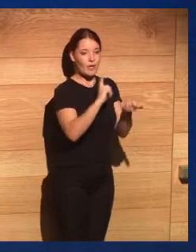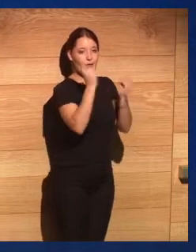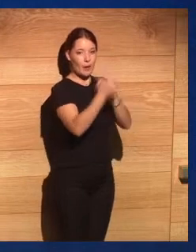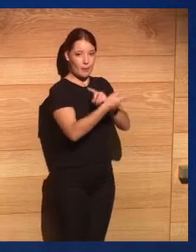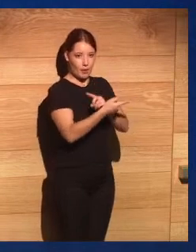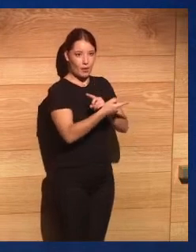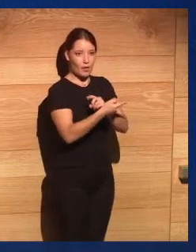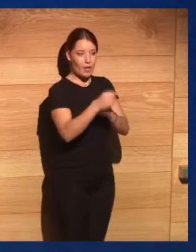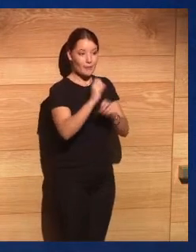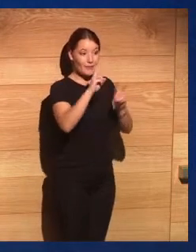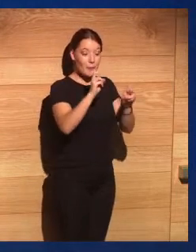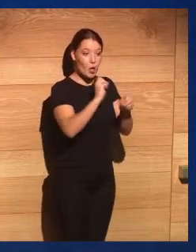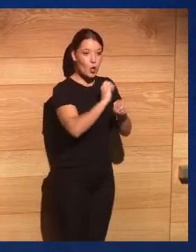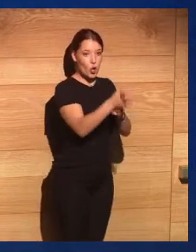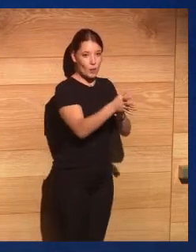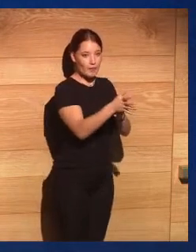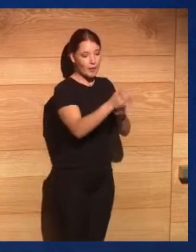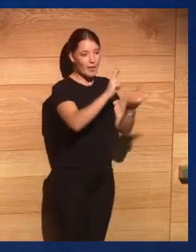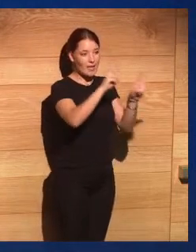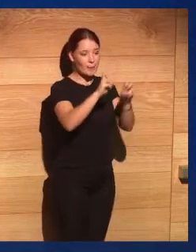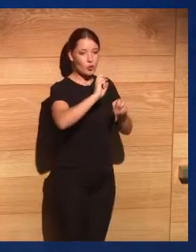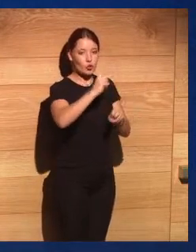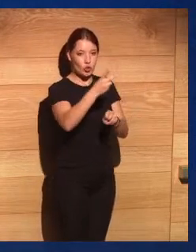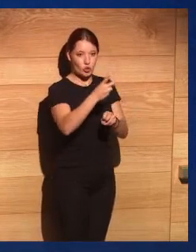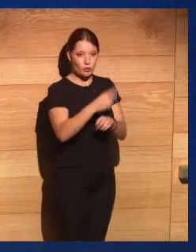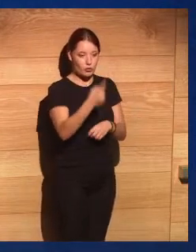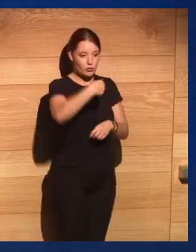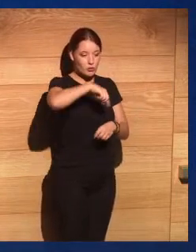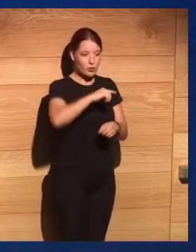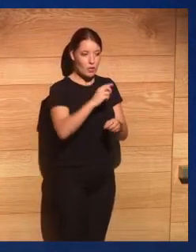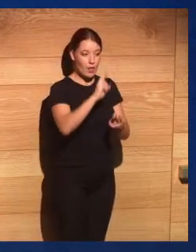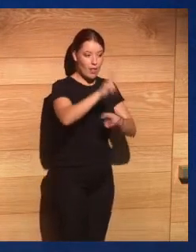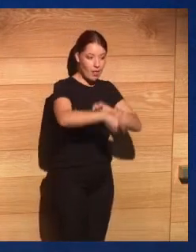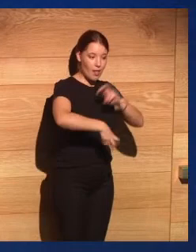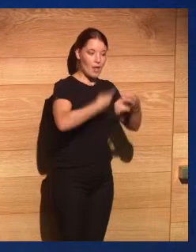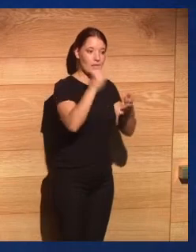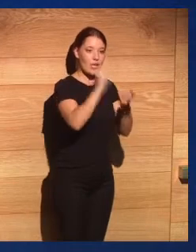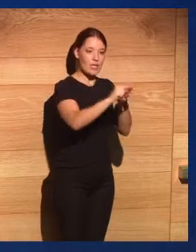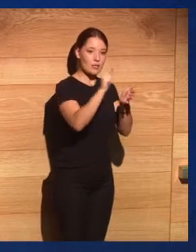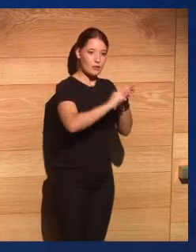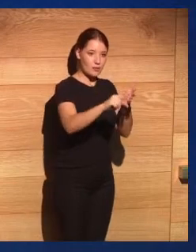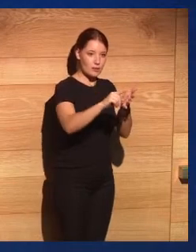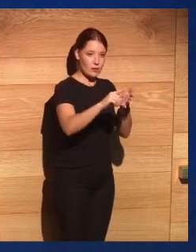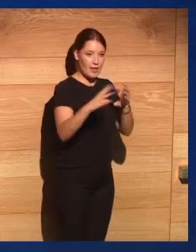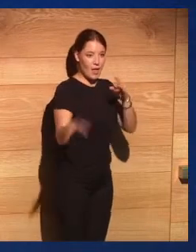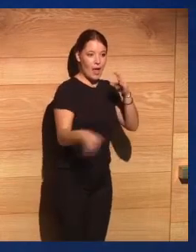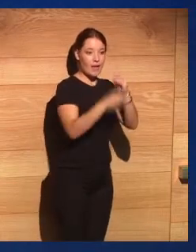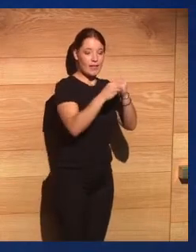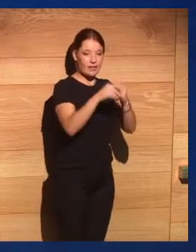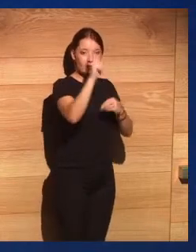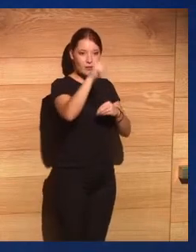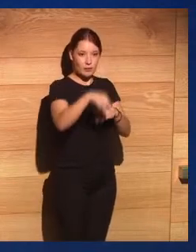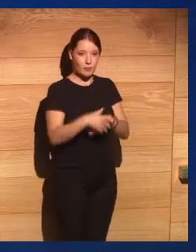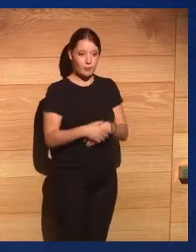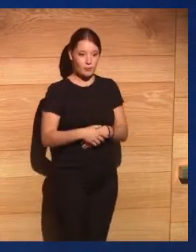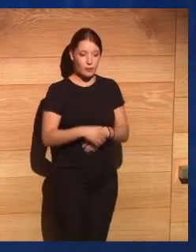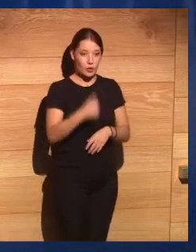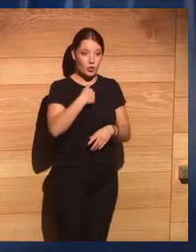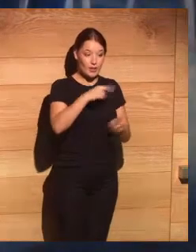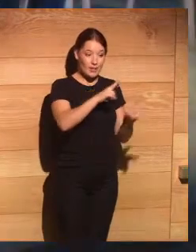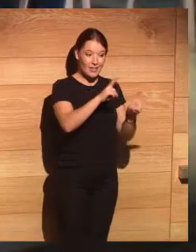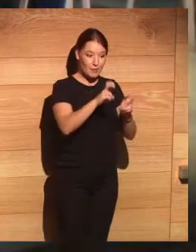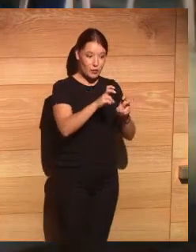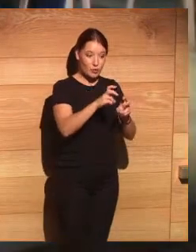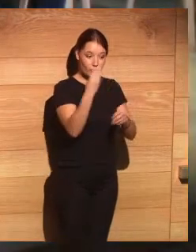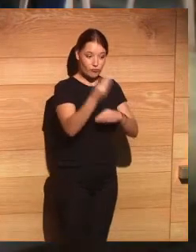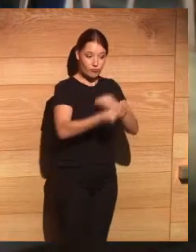los capítulos tuvimos que reescribir algunas cosas añadir otras y en este caso concretamente yo hice este capítulo que parecía